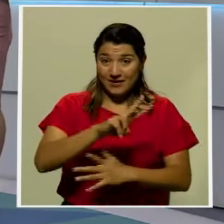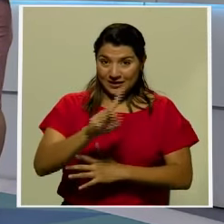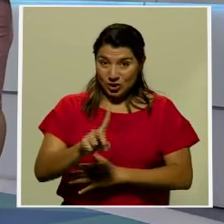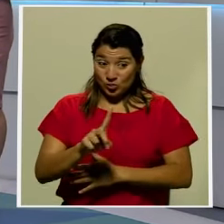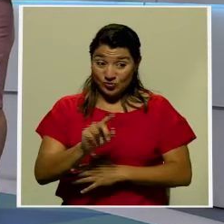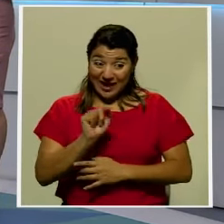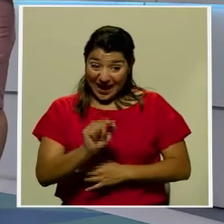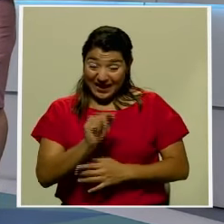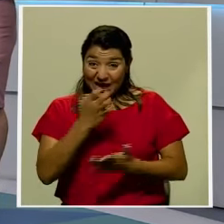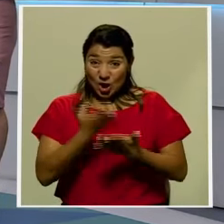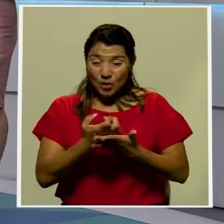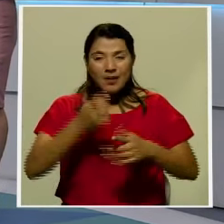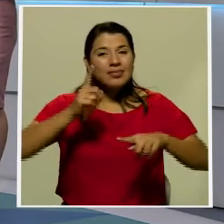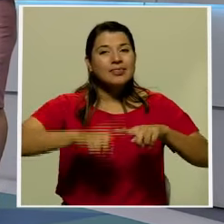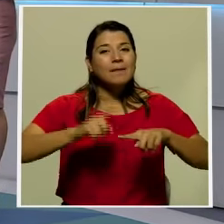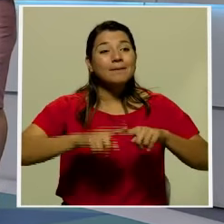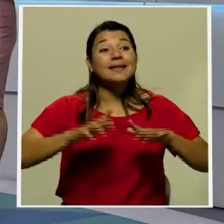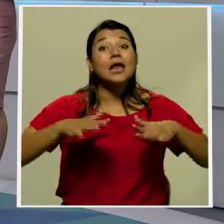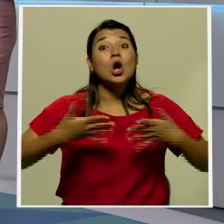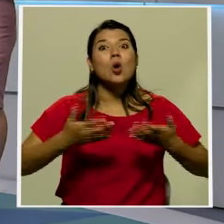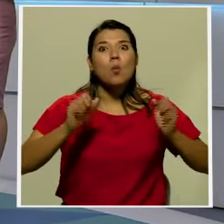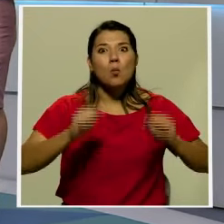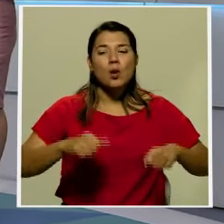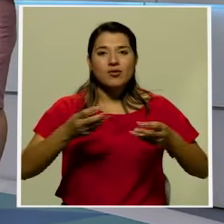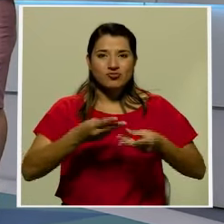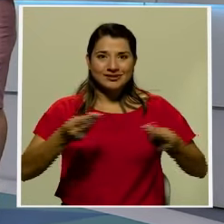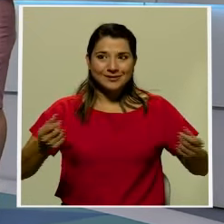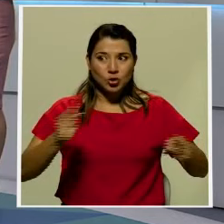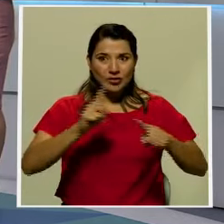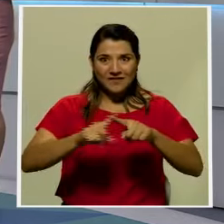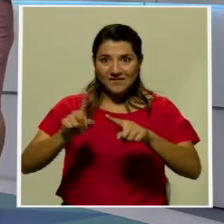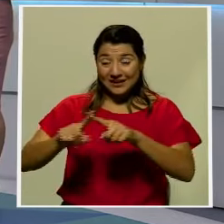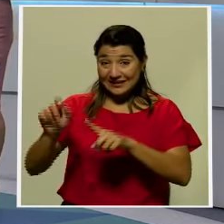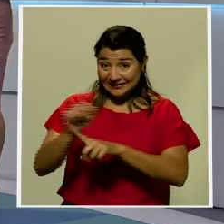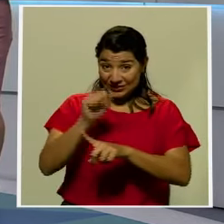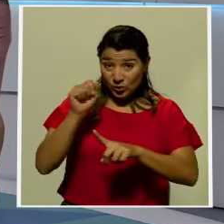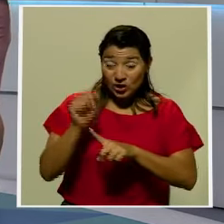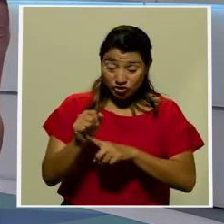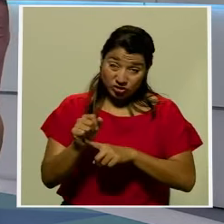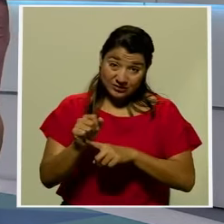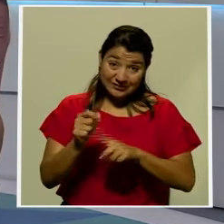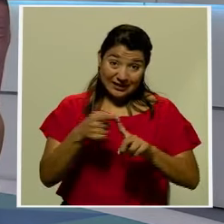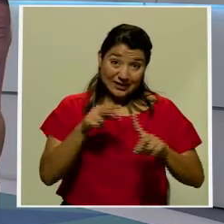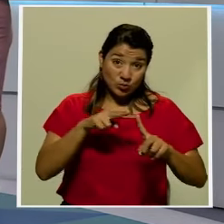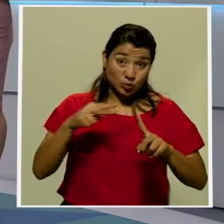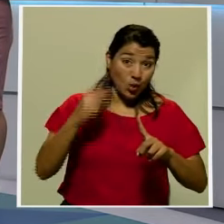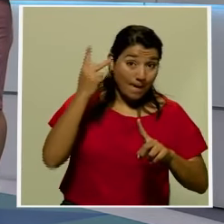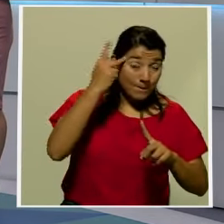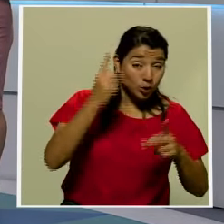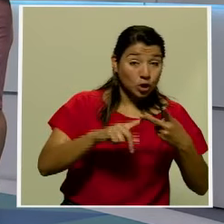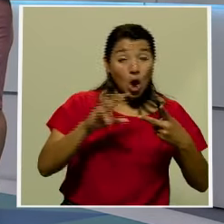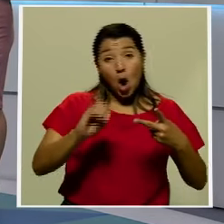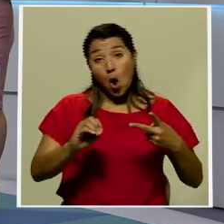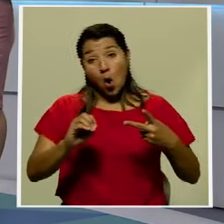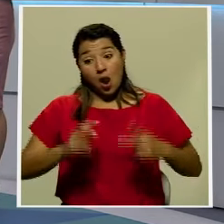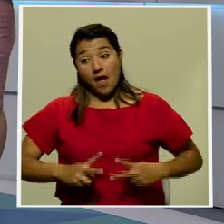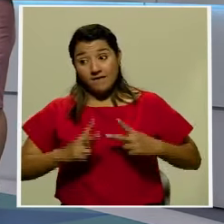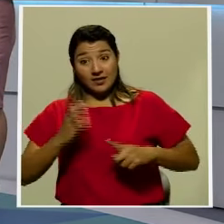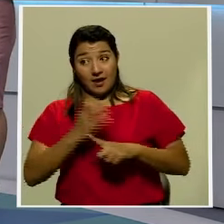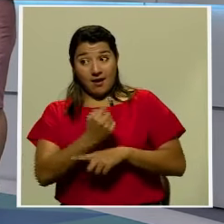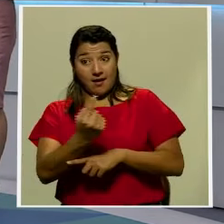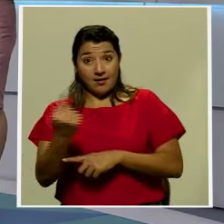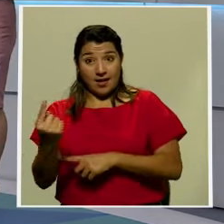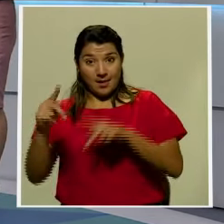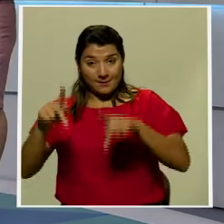dependerán cómo se resuelven distintas coyunturas, tanto en lo político como en las vidas de todos nosotros, en las